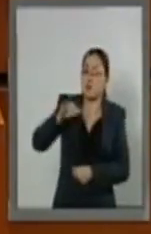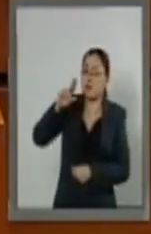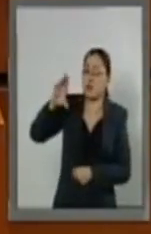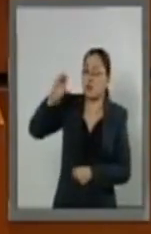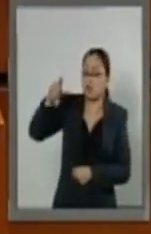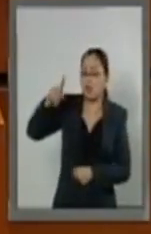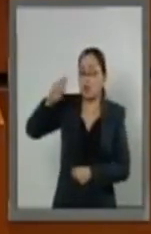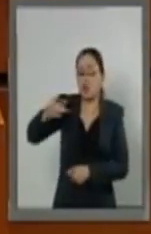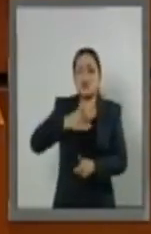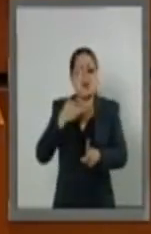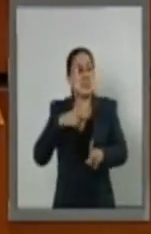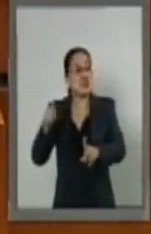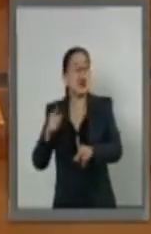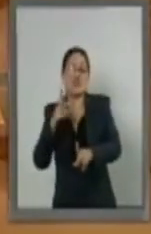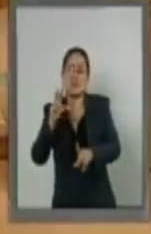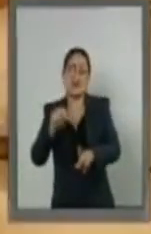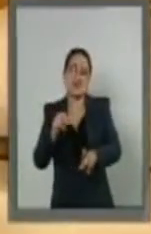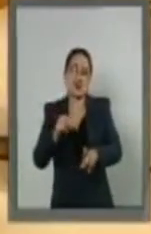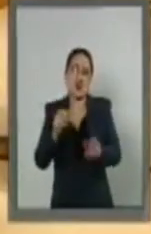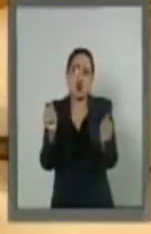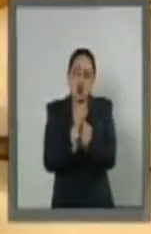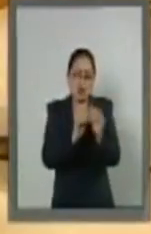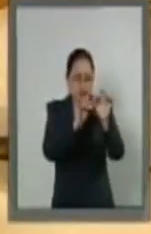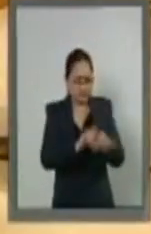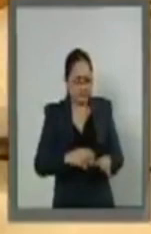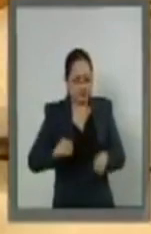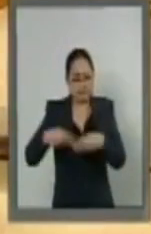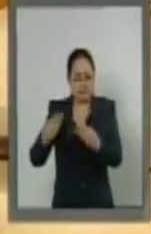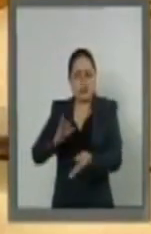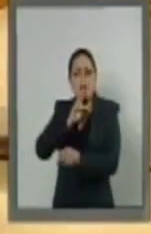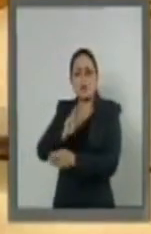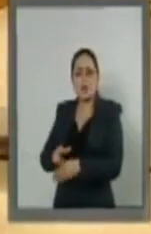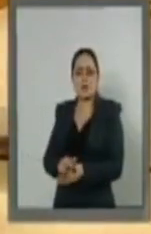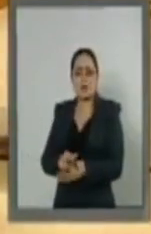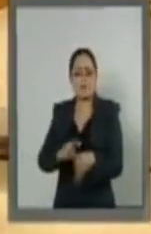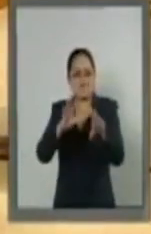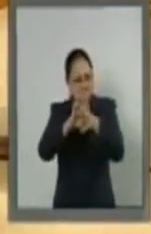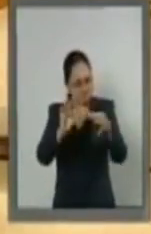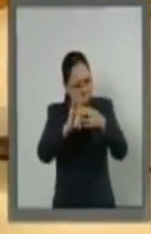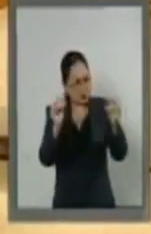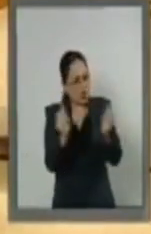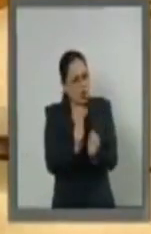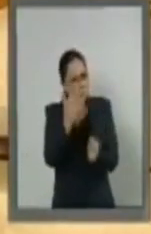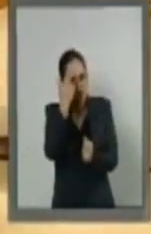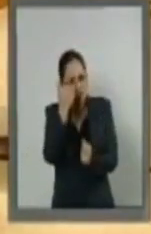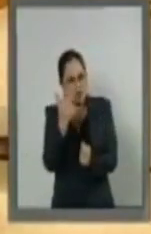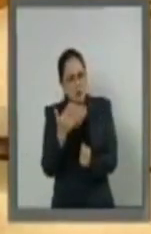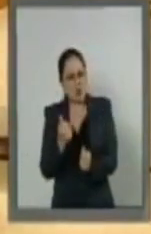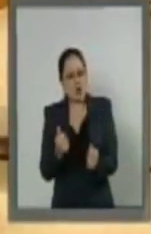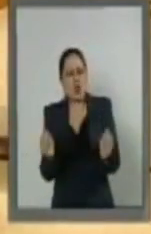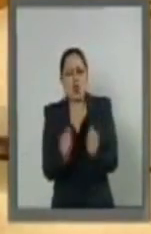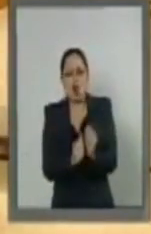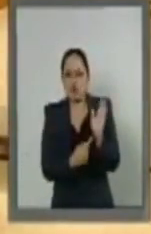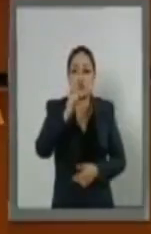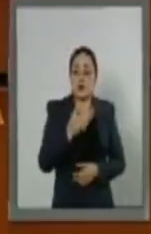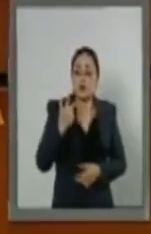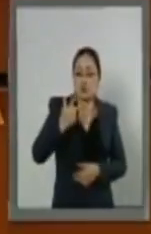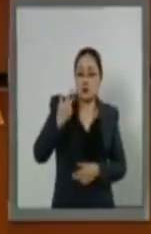que no es válido, que lo conteste por escrito y que nos argumenten con la Constitución en la mano.